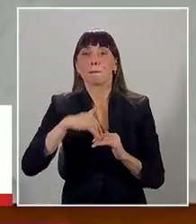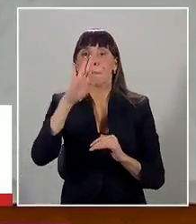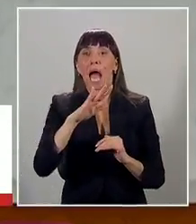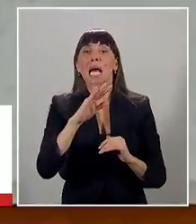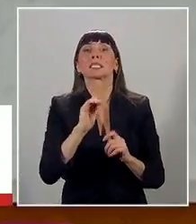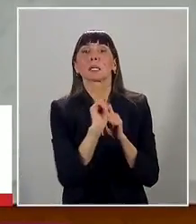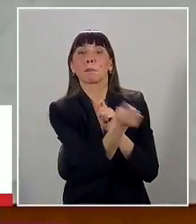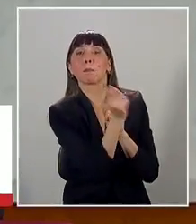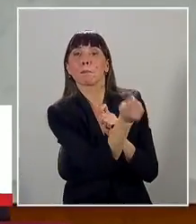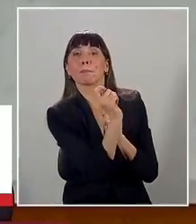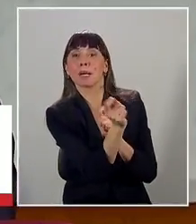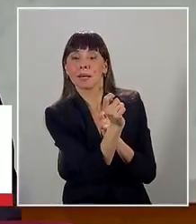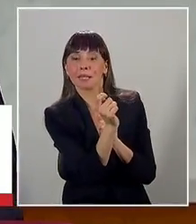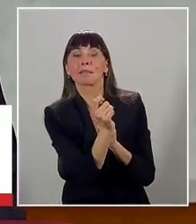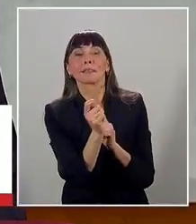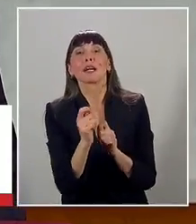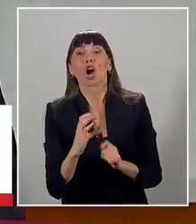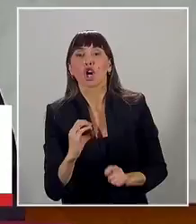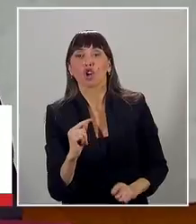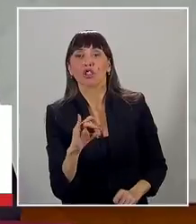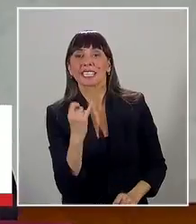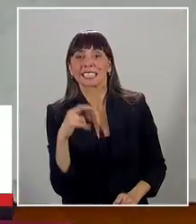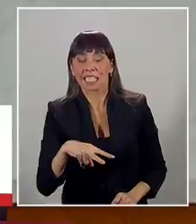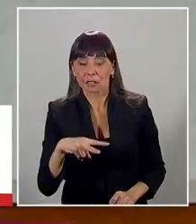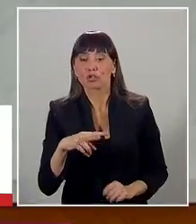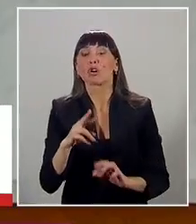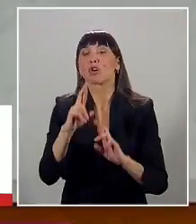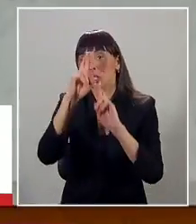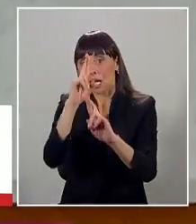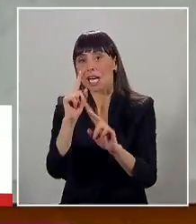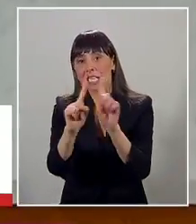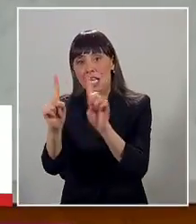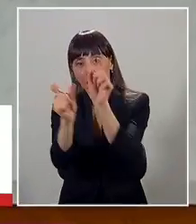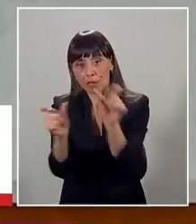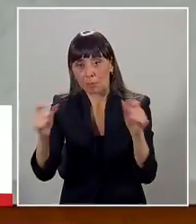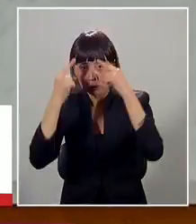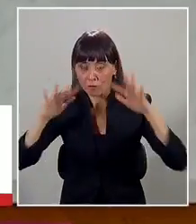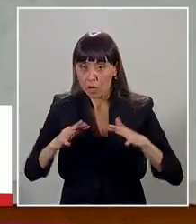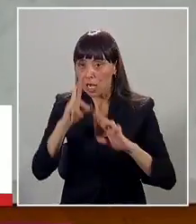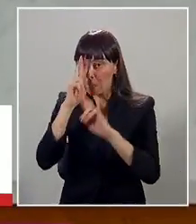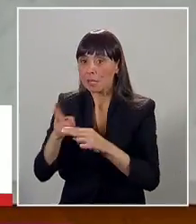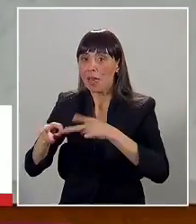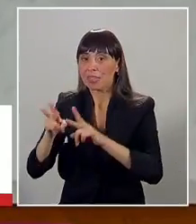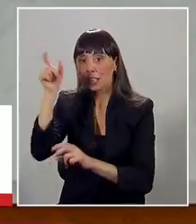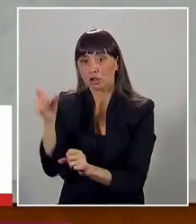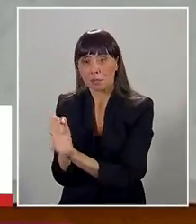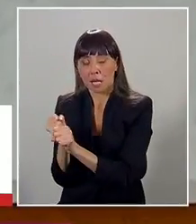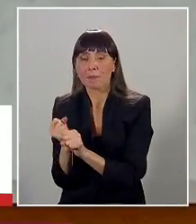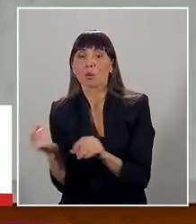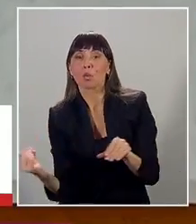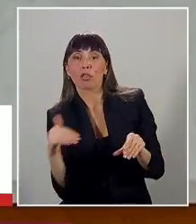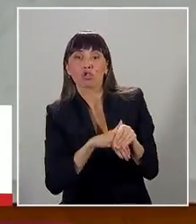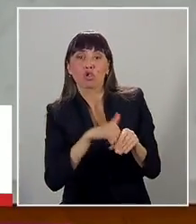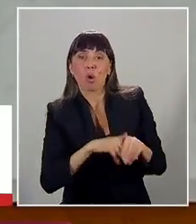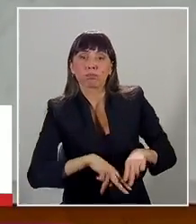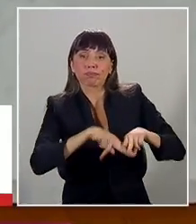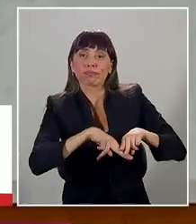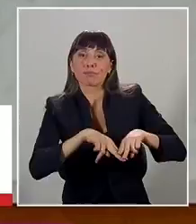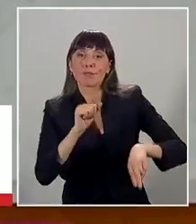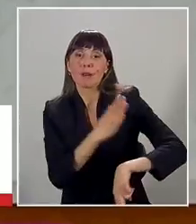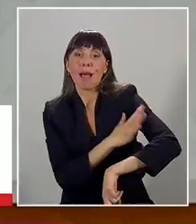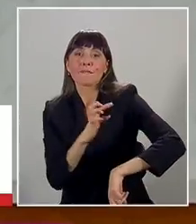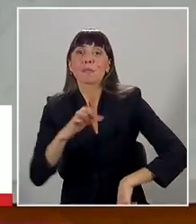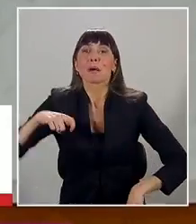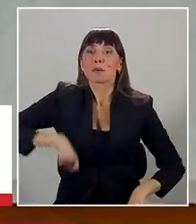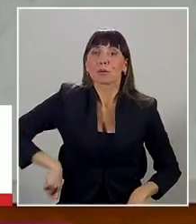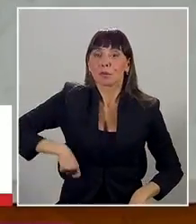reconociendo el esfuerzo individual y respetando los derechos de los trabajadores sobre su ahorro previsional. Y esto lo